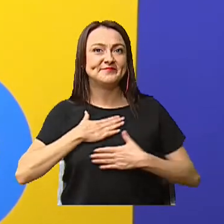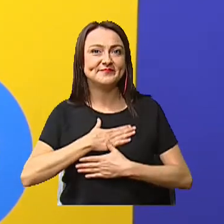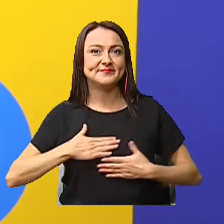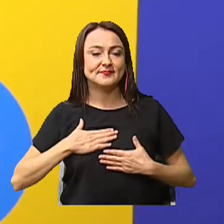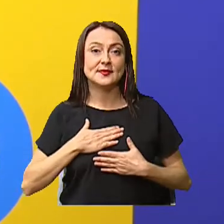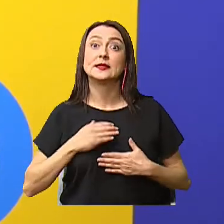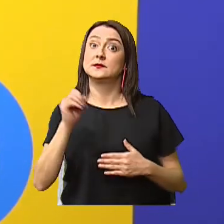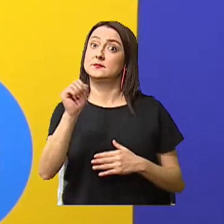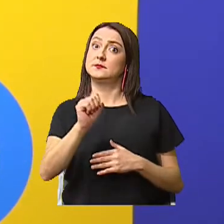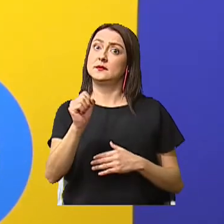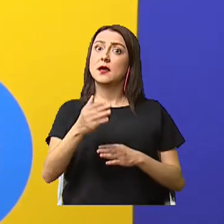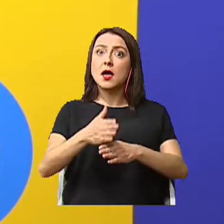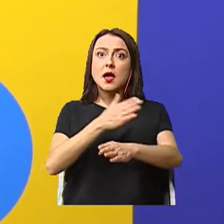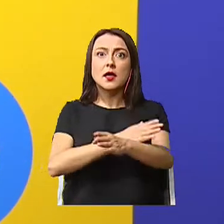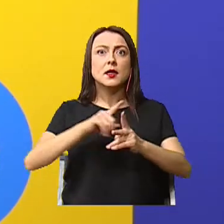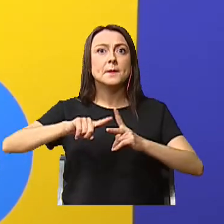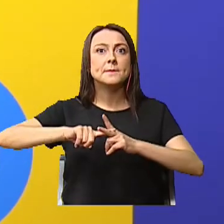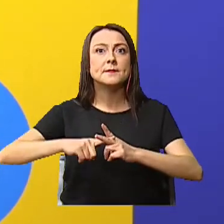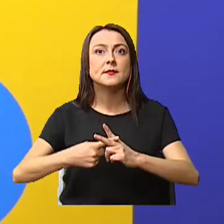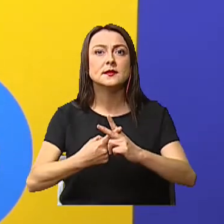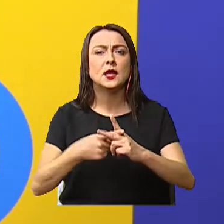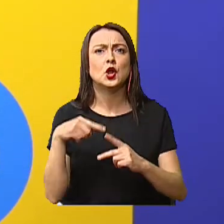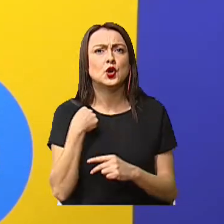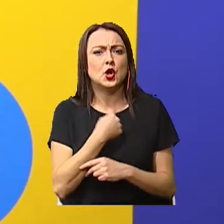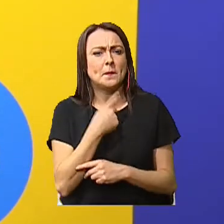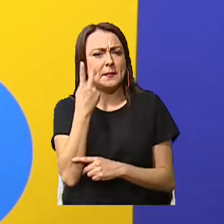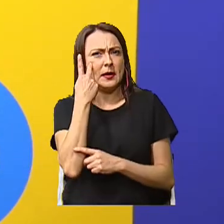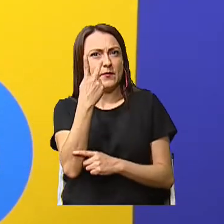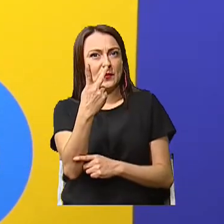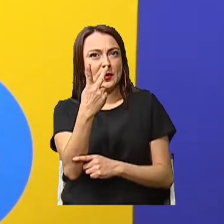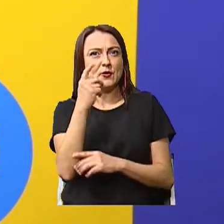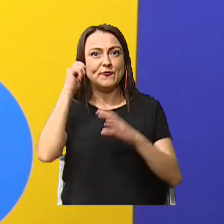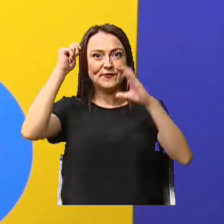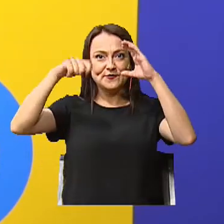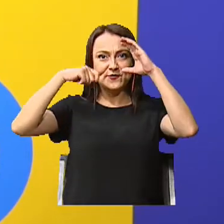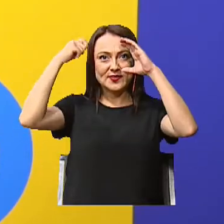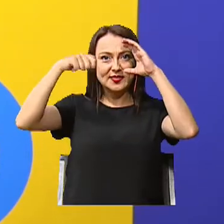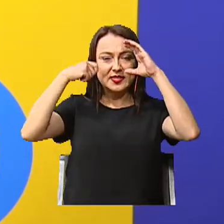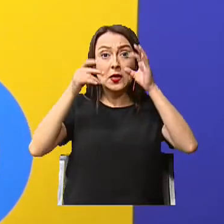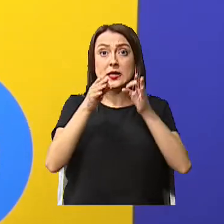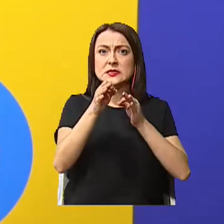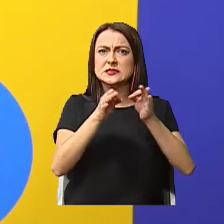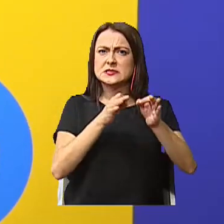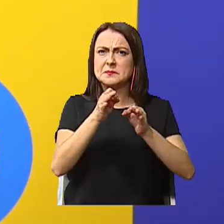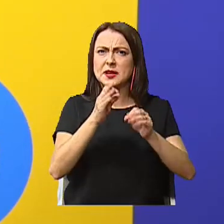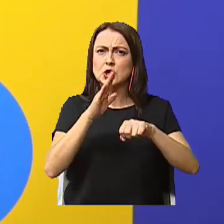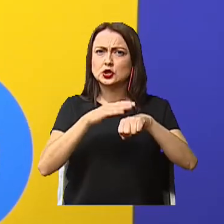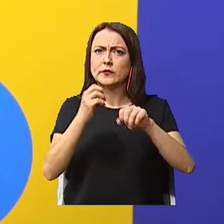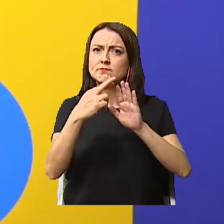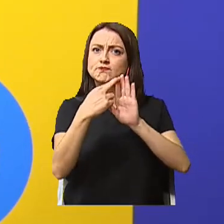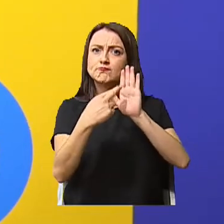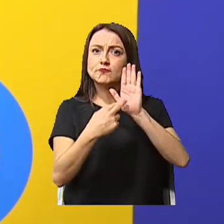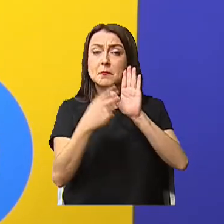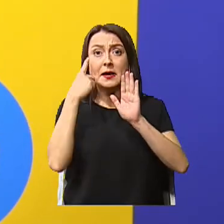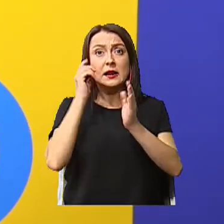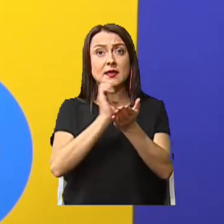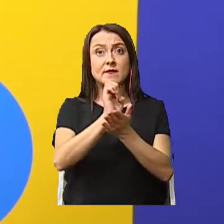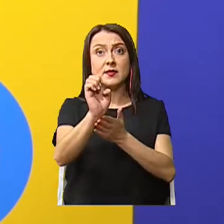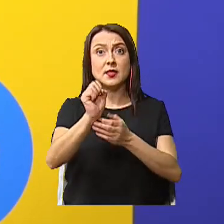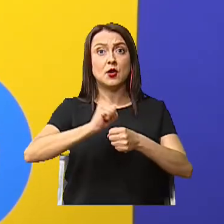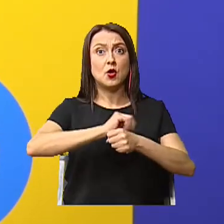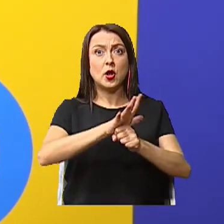Eso sí, antes de continuar, vamos a ver un video donde nos explica sobre las medidas para prevenir el COVID.